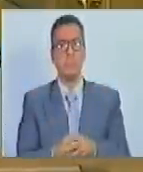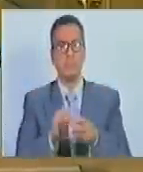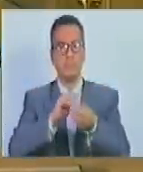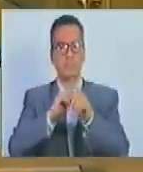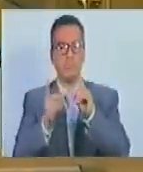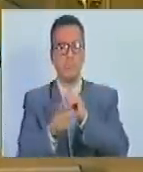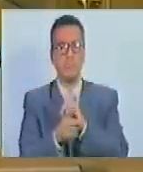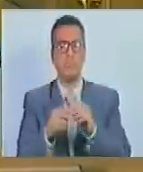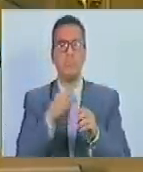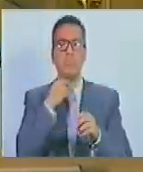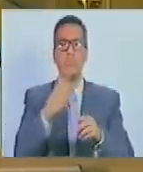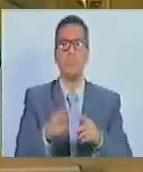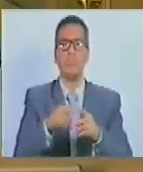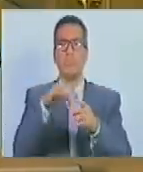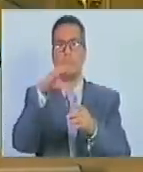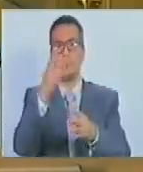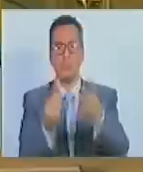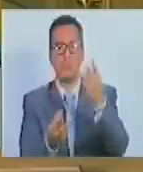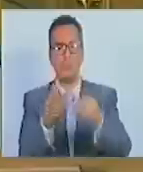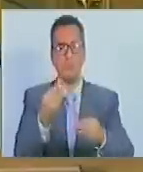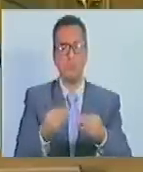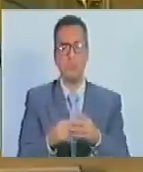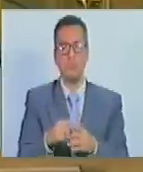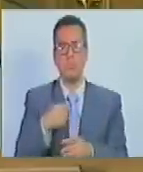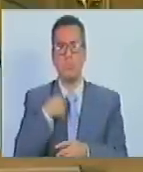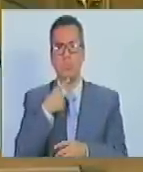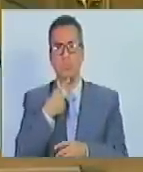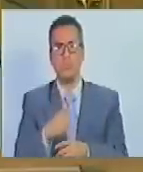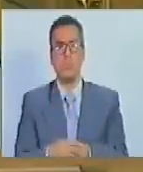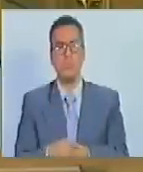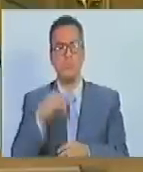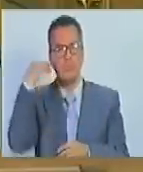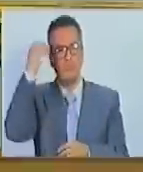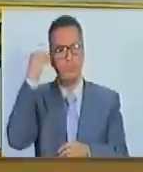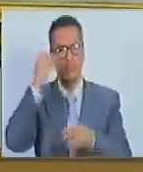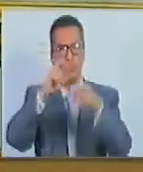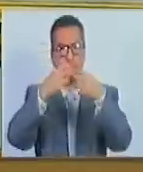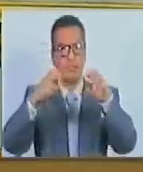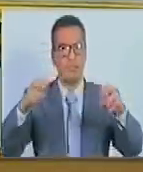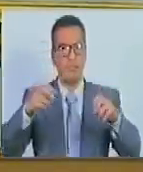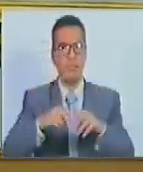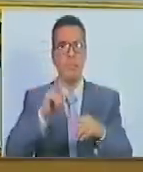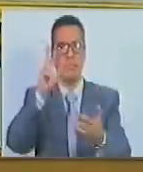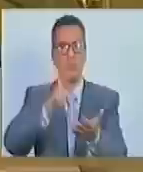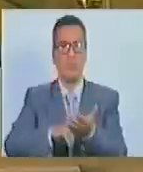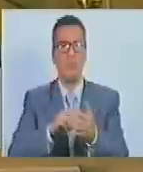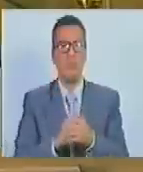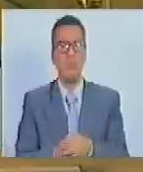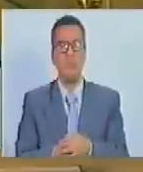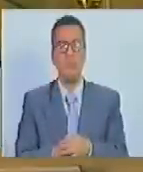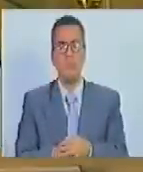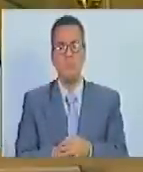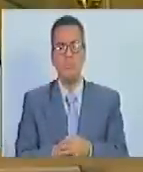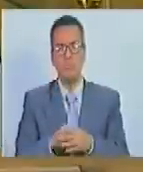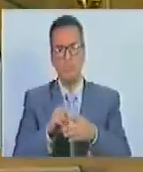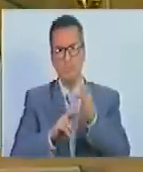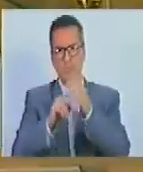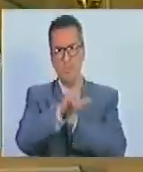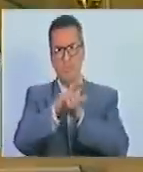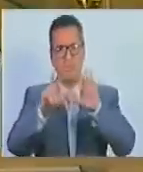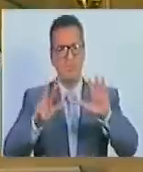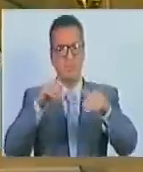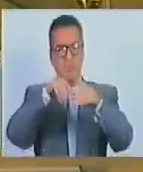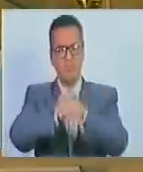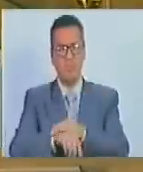renovación de las vocerías del Consejo Comunal. Esto, señor presidente. En consideración, epígrafe. Aprobado. Siguiente. Trigésimo octavo.